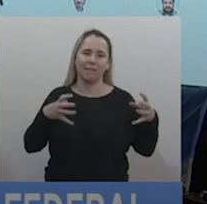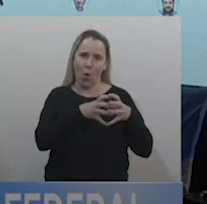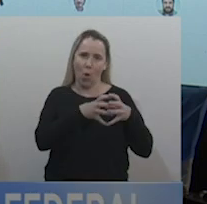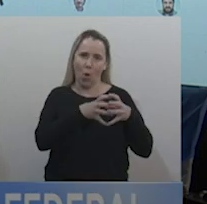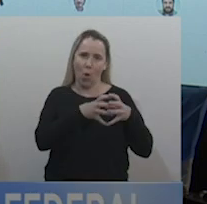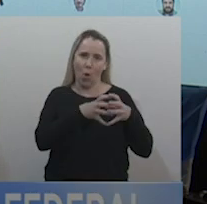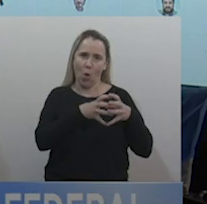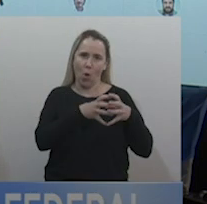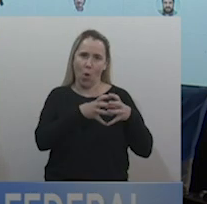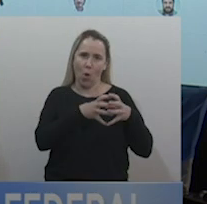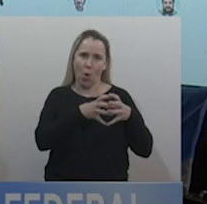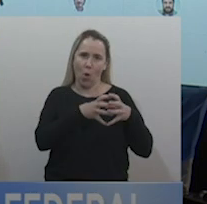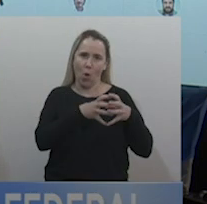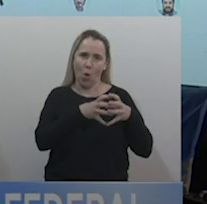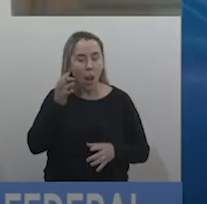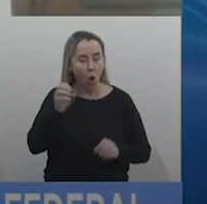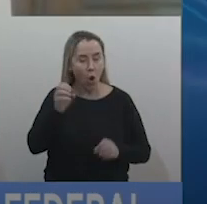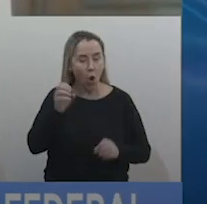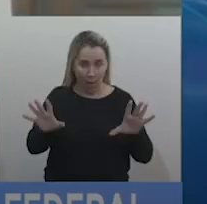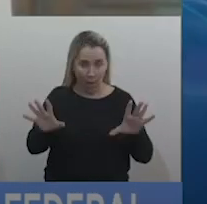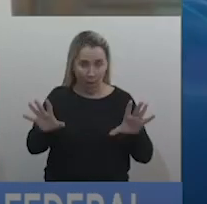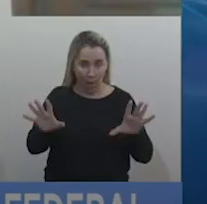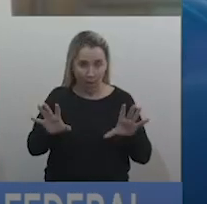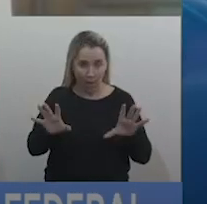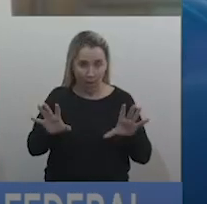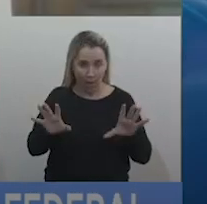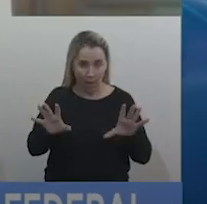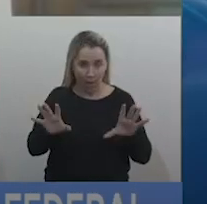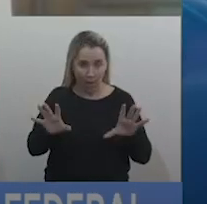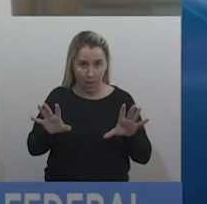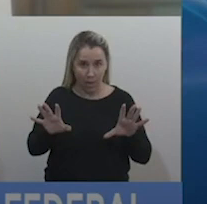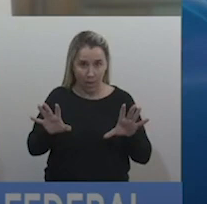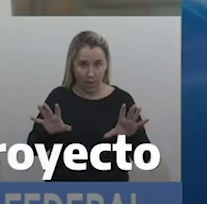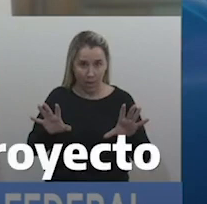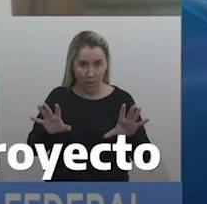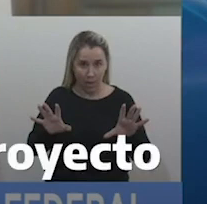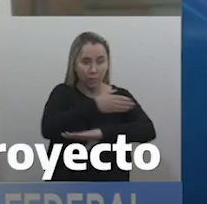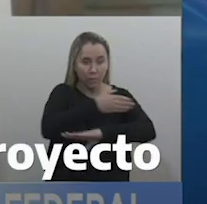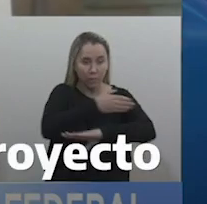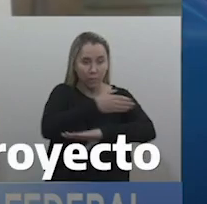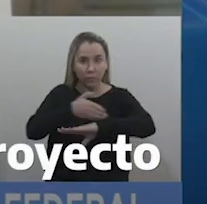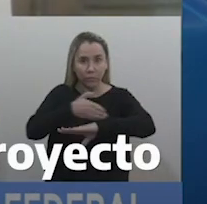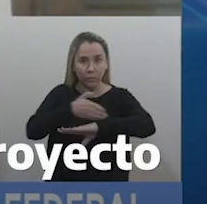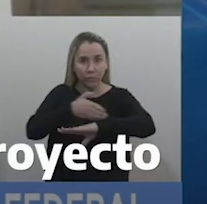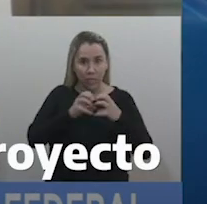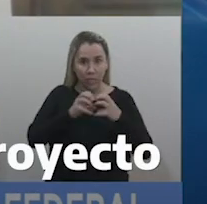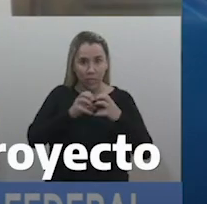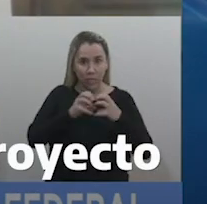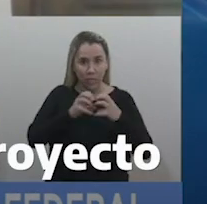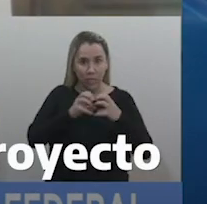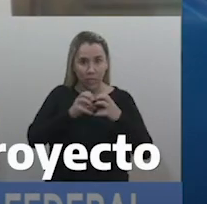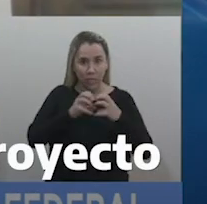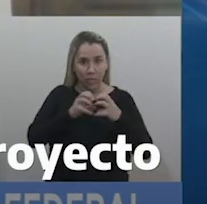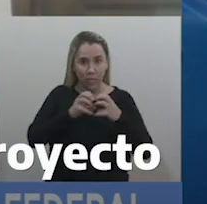La verdad que ha ocurrido algo grave en el transcurso de esta sesión. Primero,